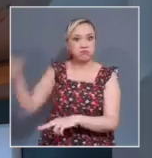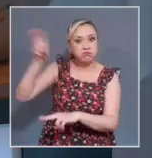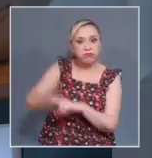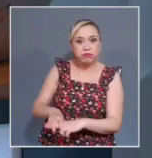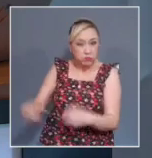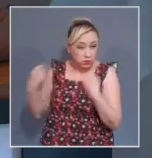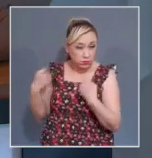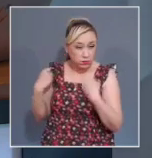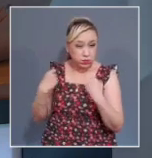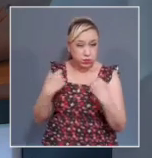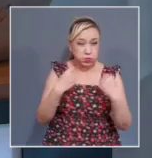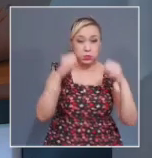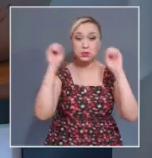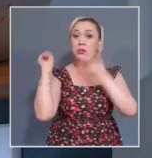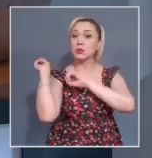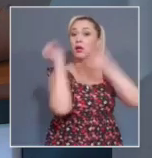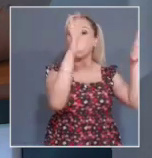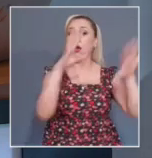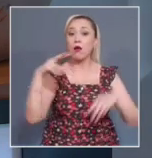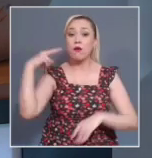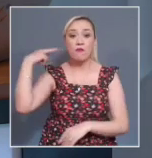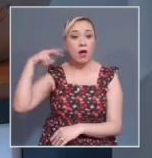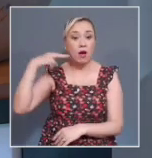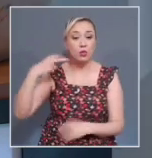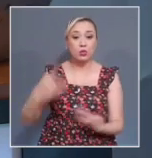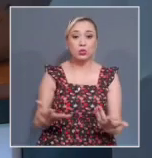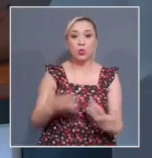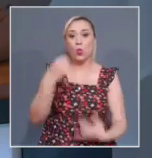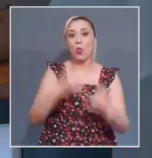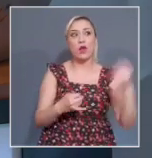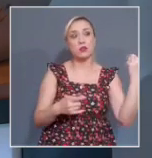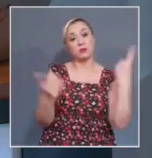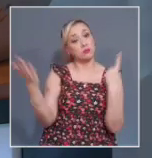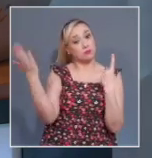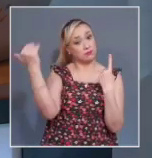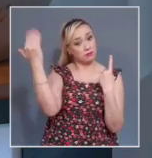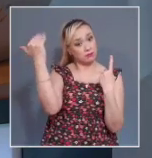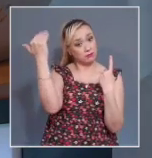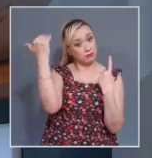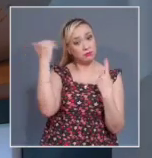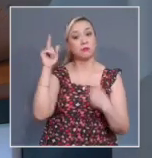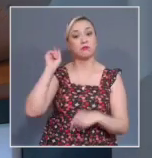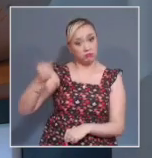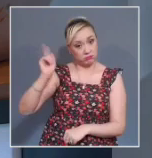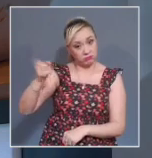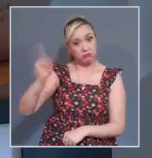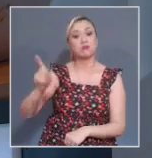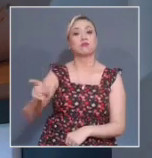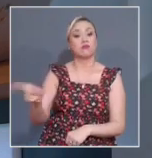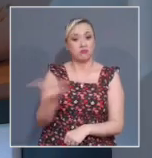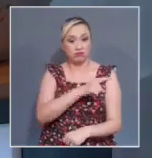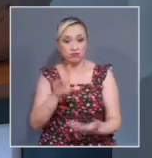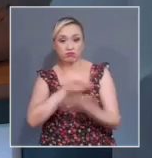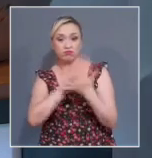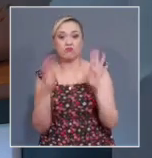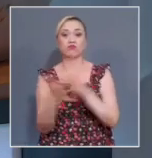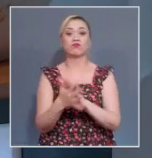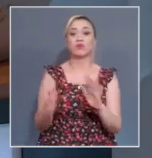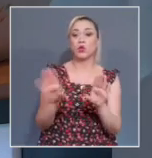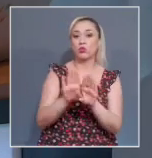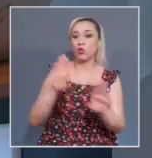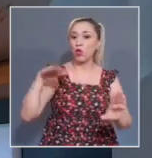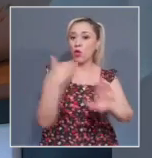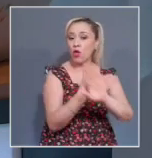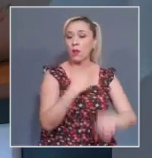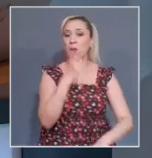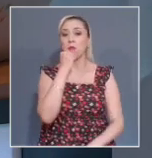donde es requerida por un juez de control acusada, pues como ya se indicaba en la nota, de cometer delitos contra la fe pública y tráfico